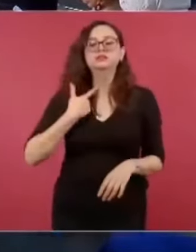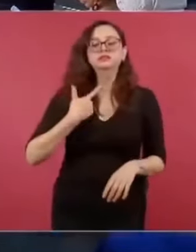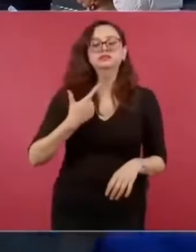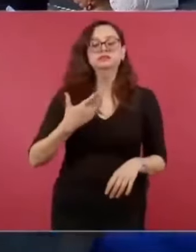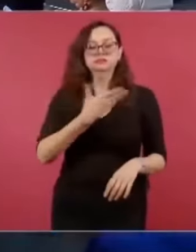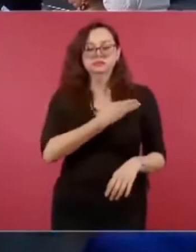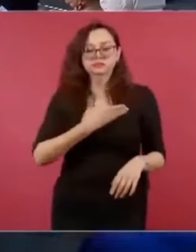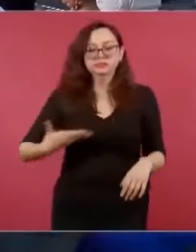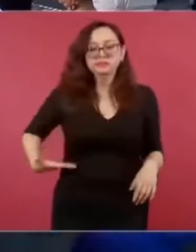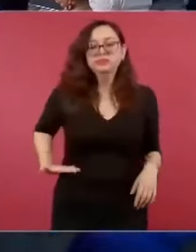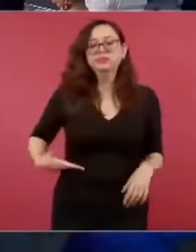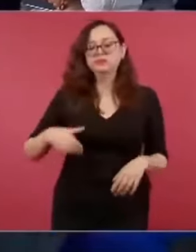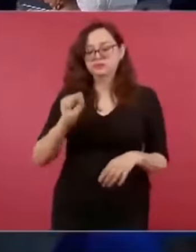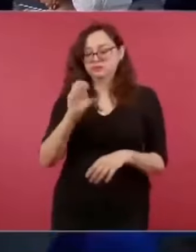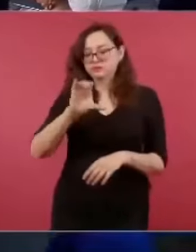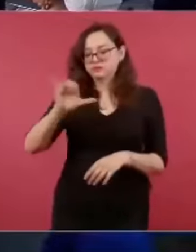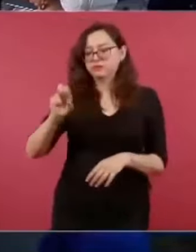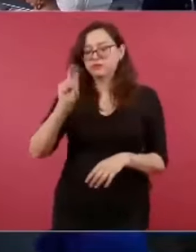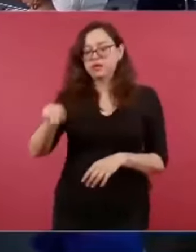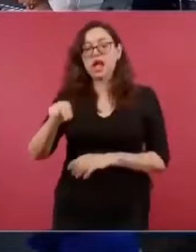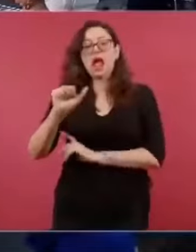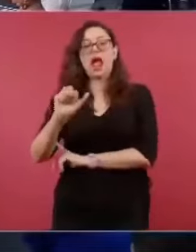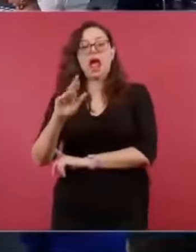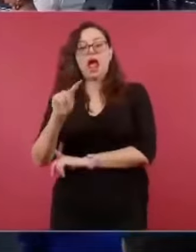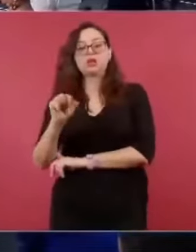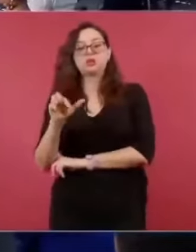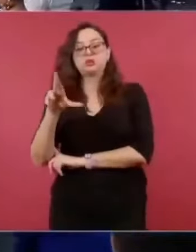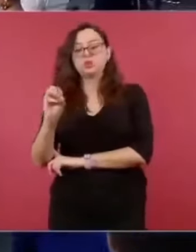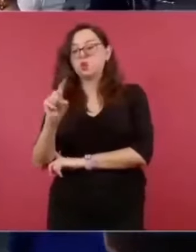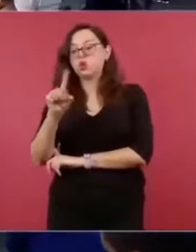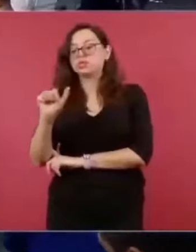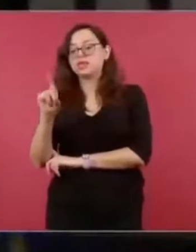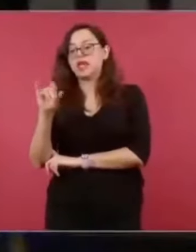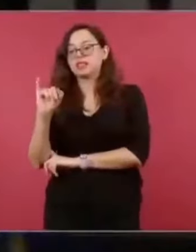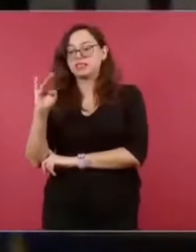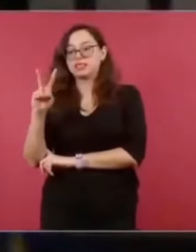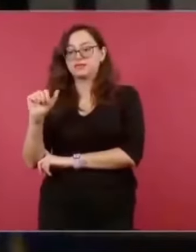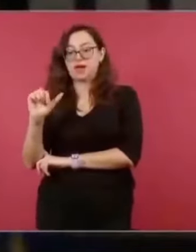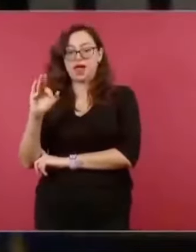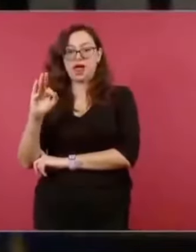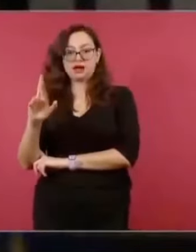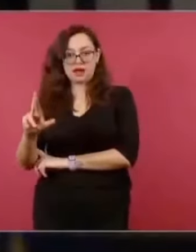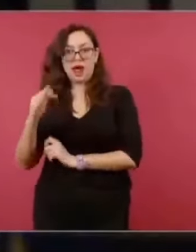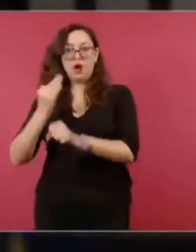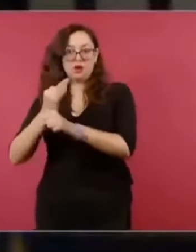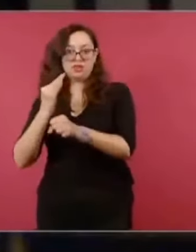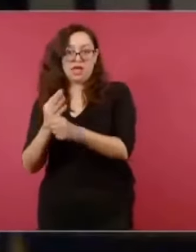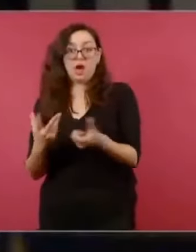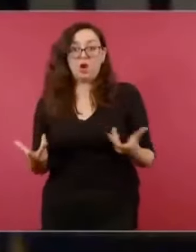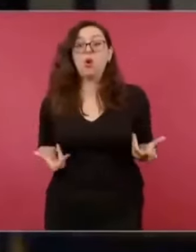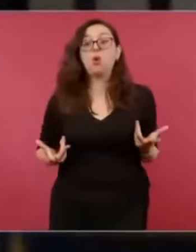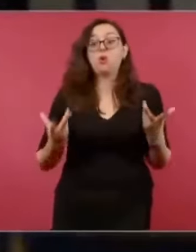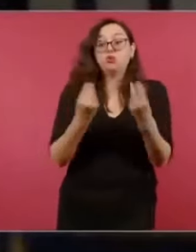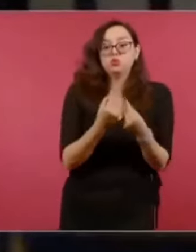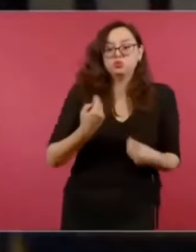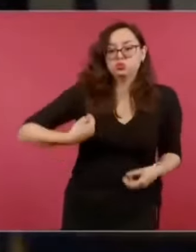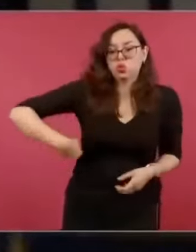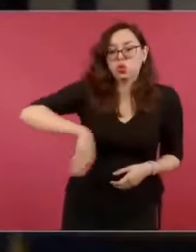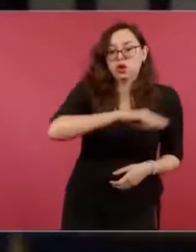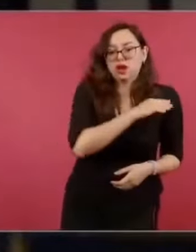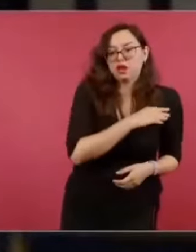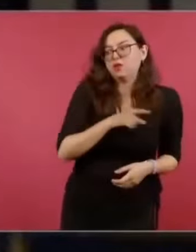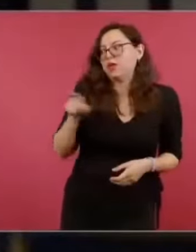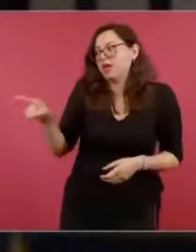Arturo Saldívar Lelo de la Rea, quien forma parte del equipo de Claudia Sheinbaum y que evidentemente tiene fines